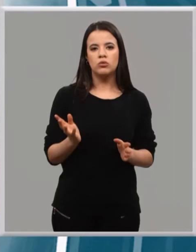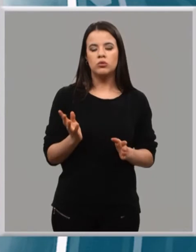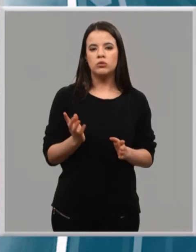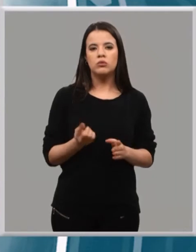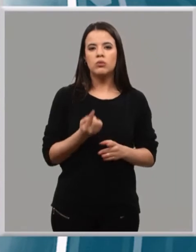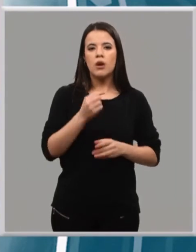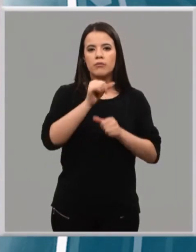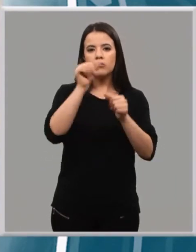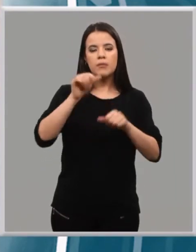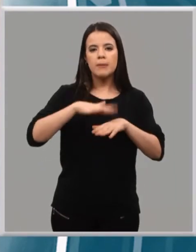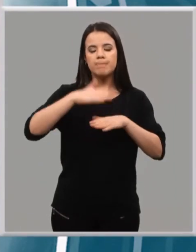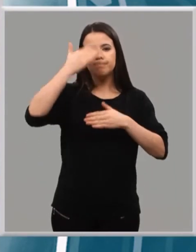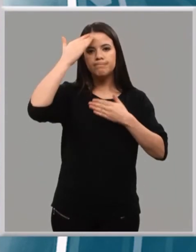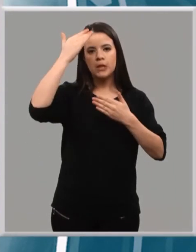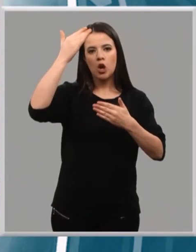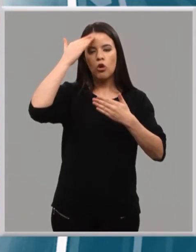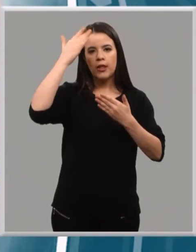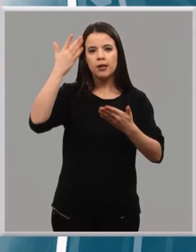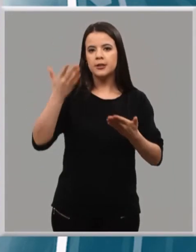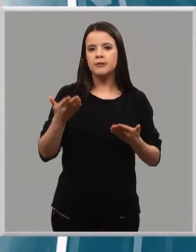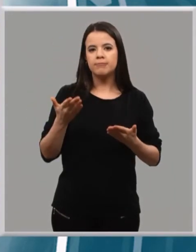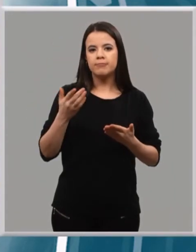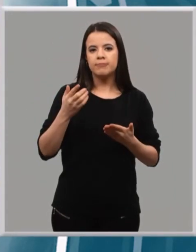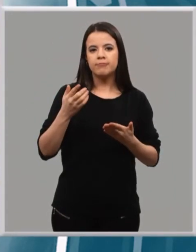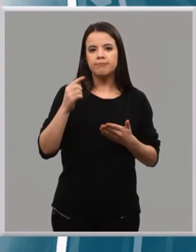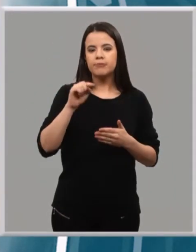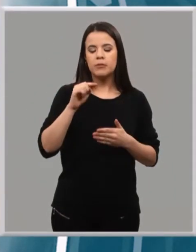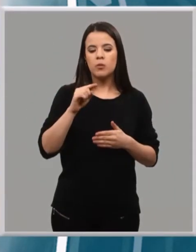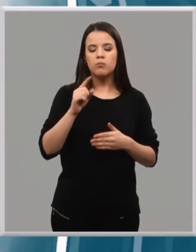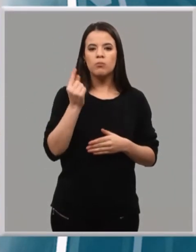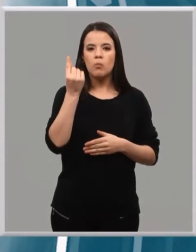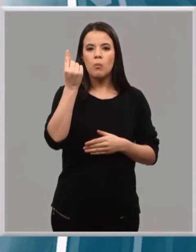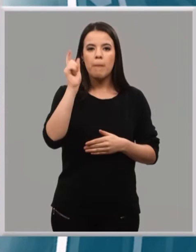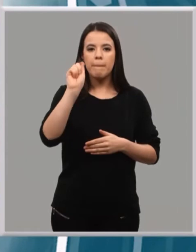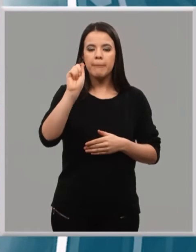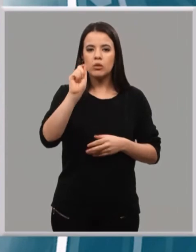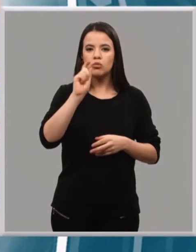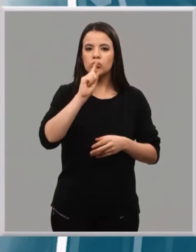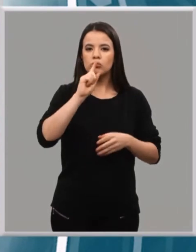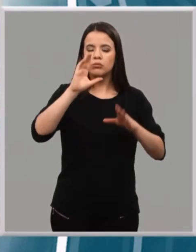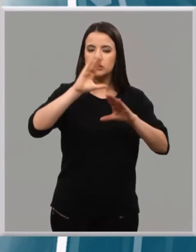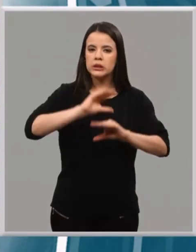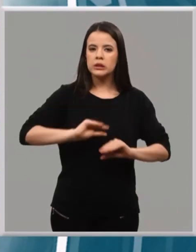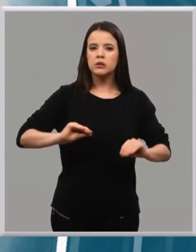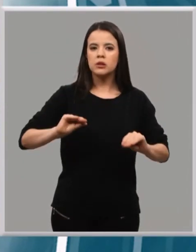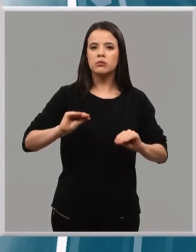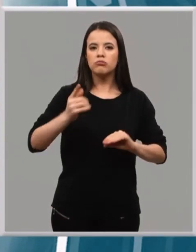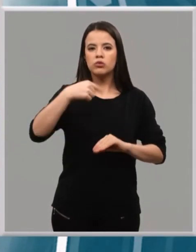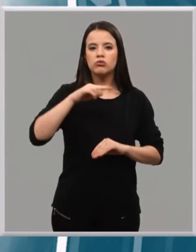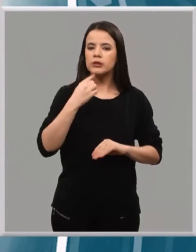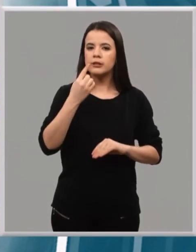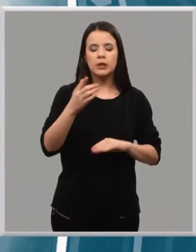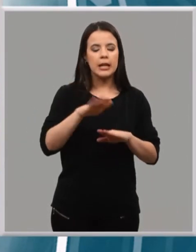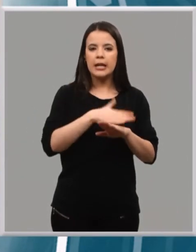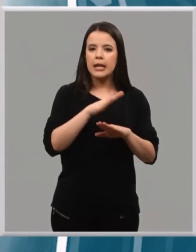de recordarle es este minuto de silencio y desde aquí seguimos apreciándolo, queriéndolo